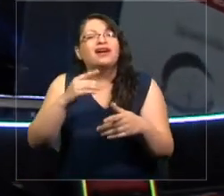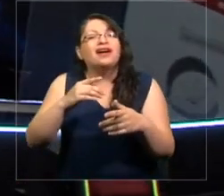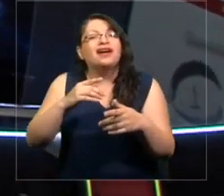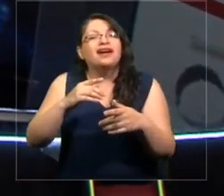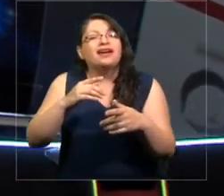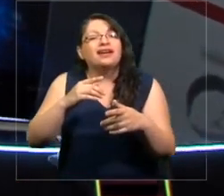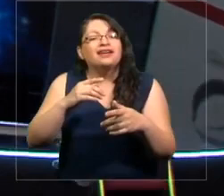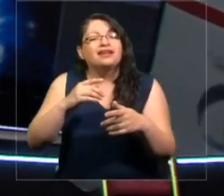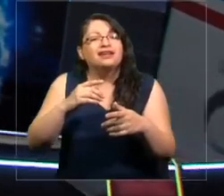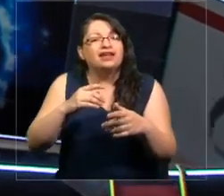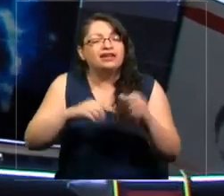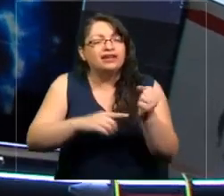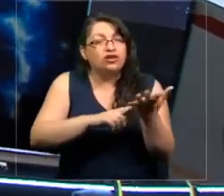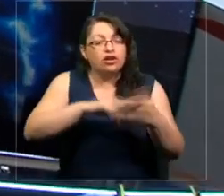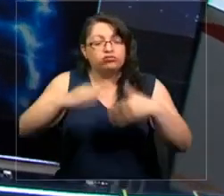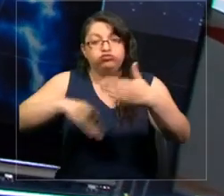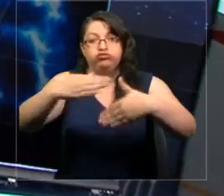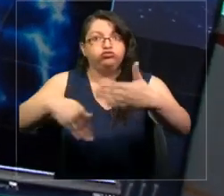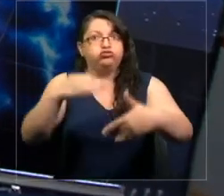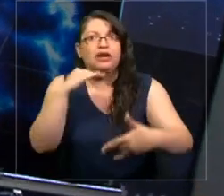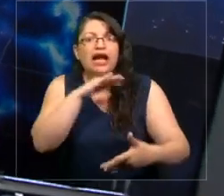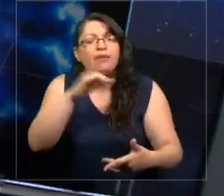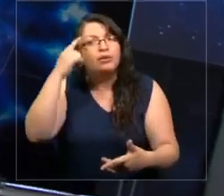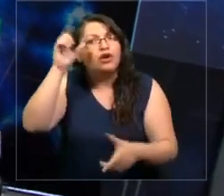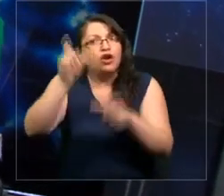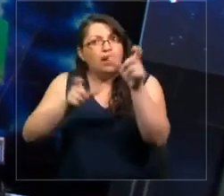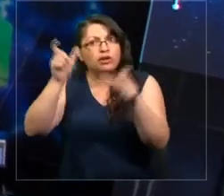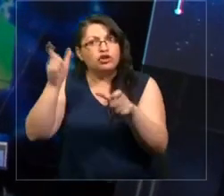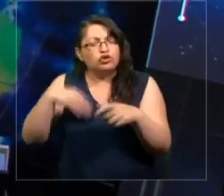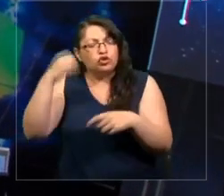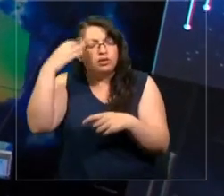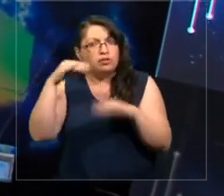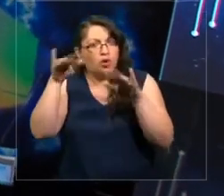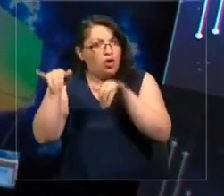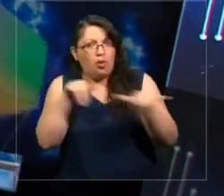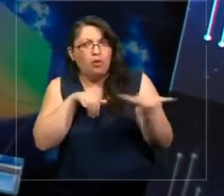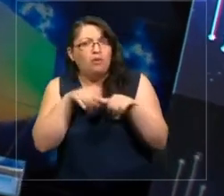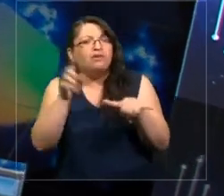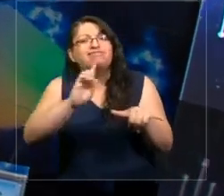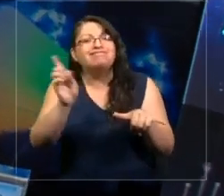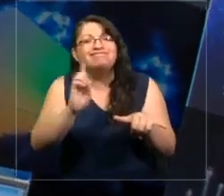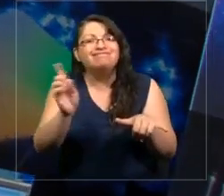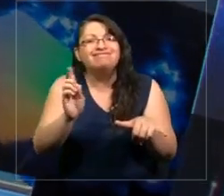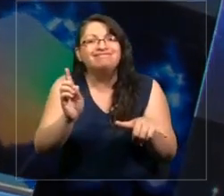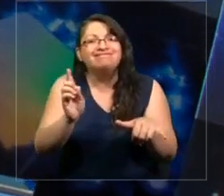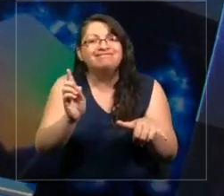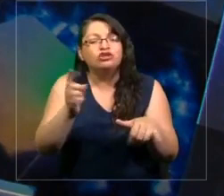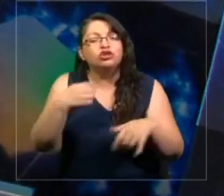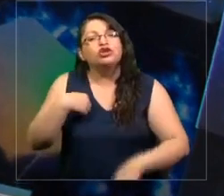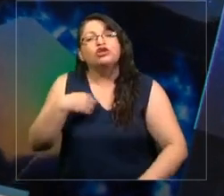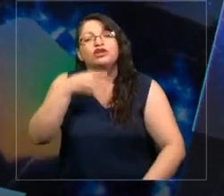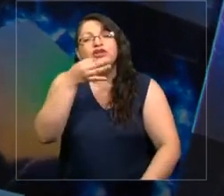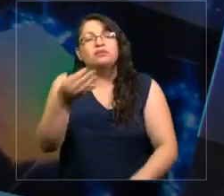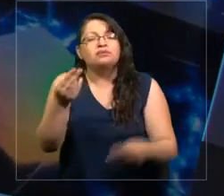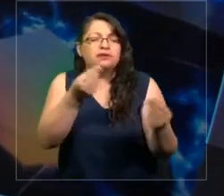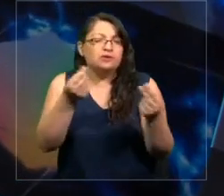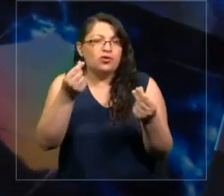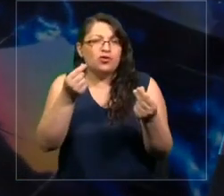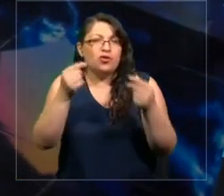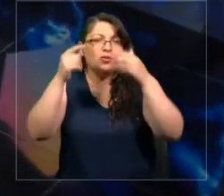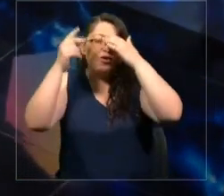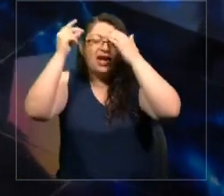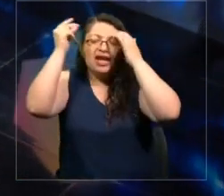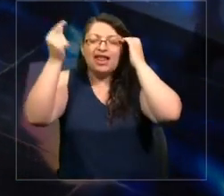una velocidad exponencial. Pero las personas no aprendemos a la misma velocidad. Y entonces yo voy a plantear como hipótesis para esta